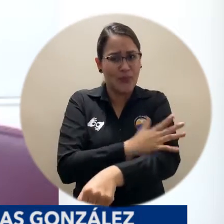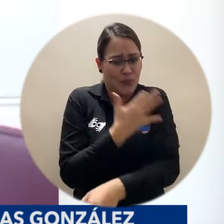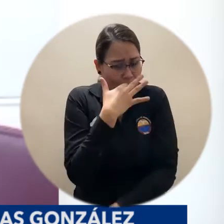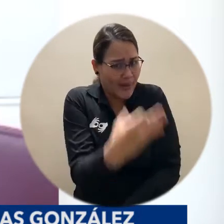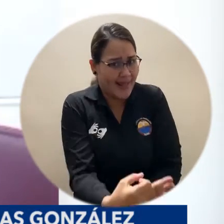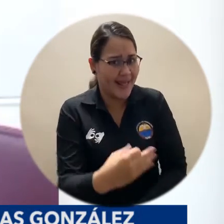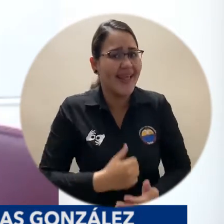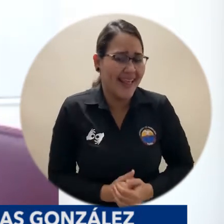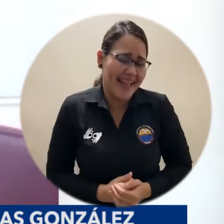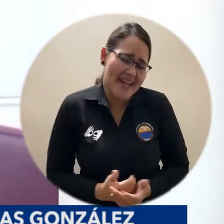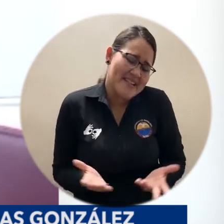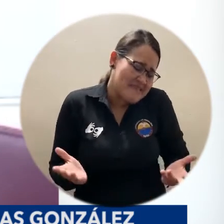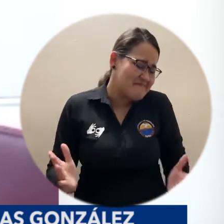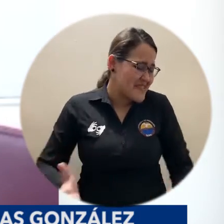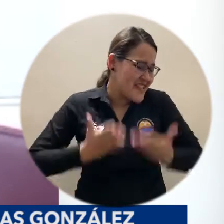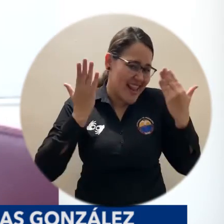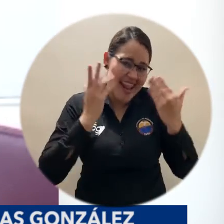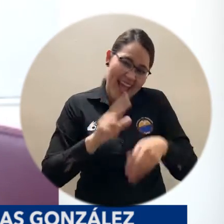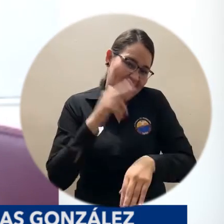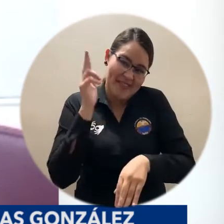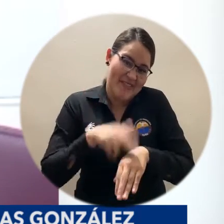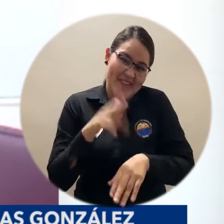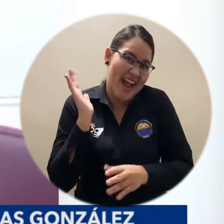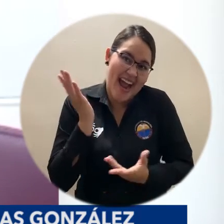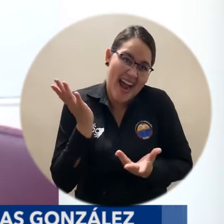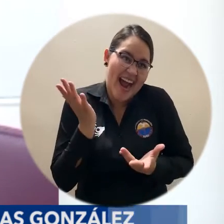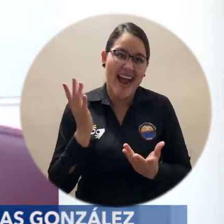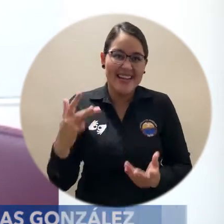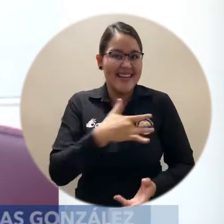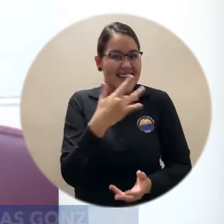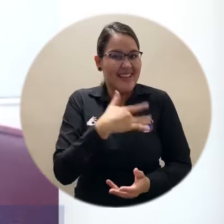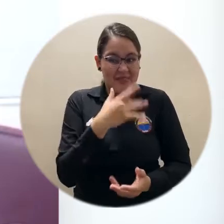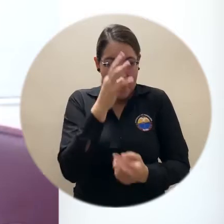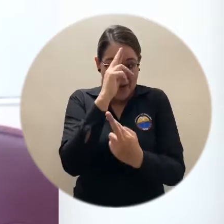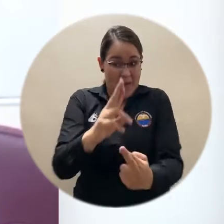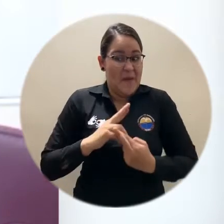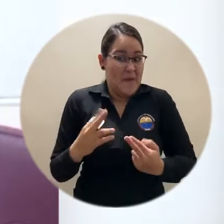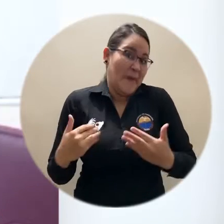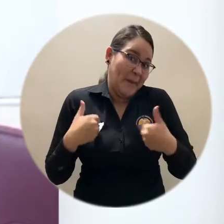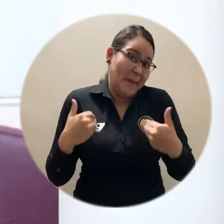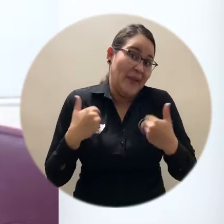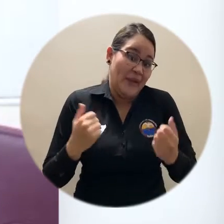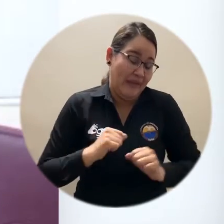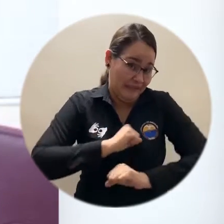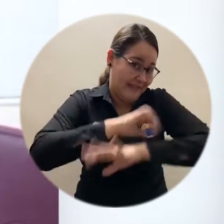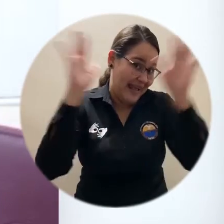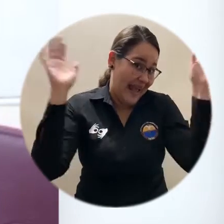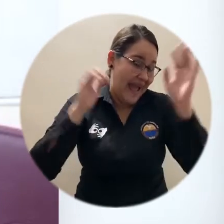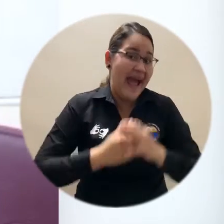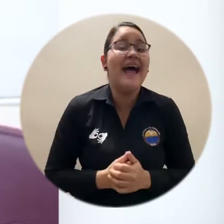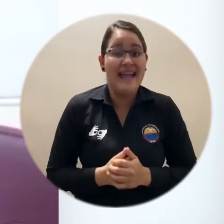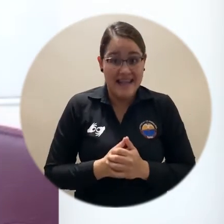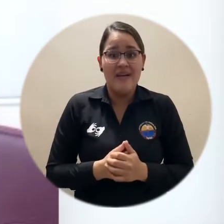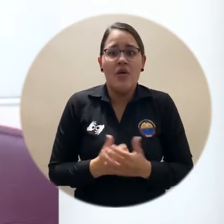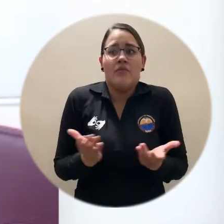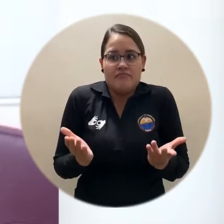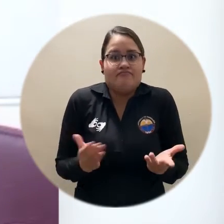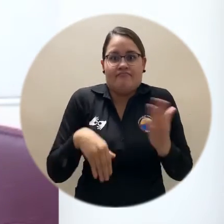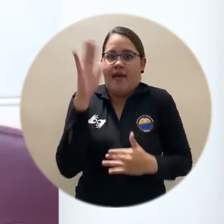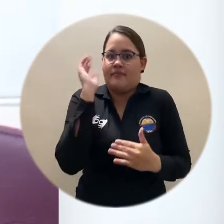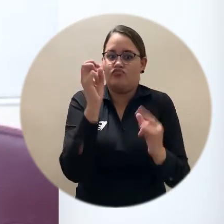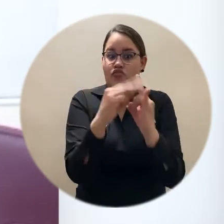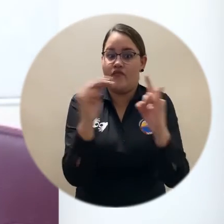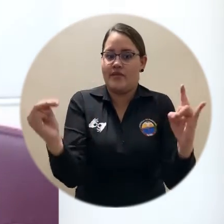naturales del ser humano, cuando uno recibe un reconocimiento de esta índole, sobre todo del alma mater que lo dio a uno